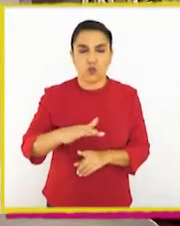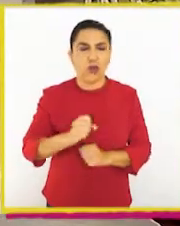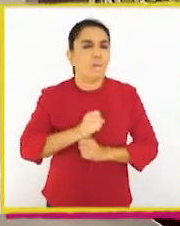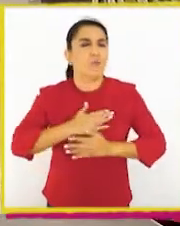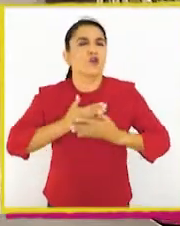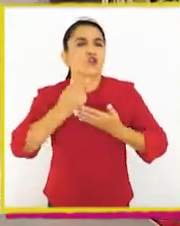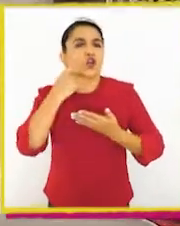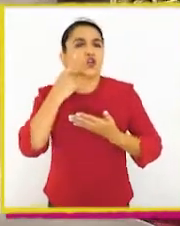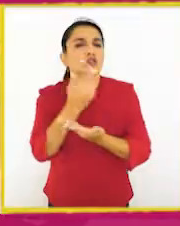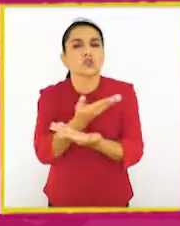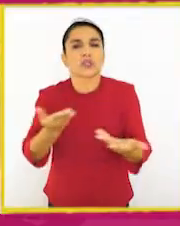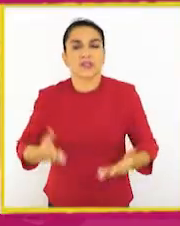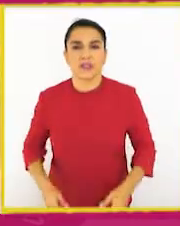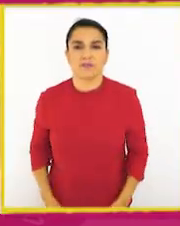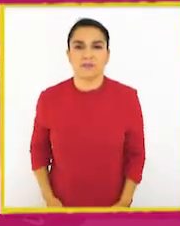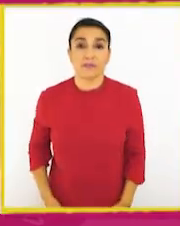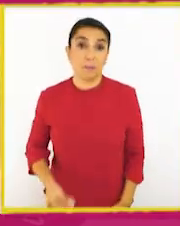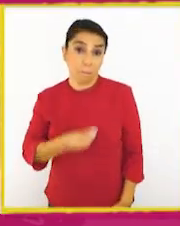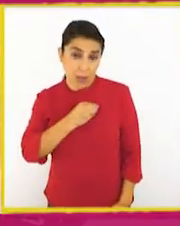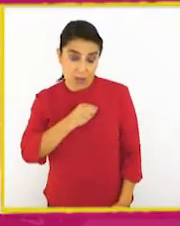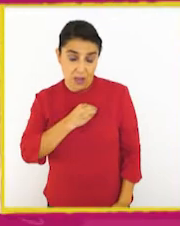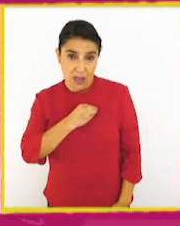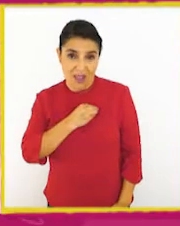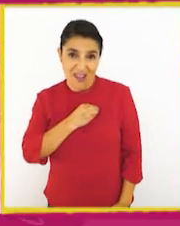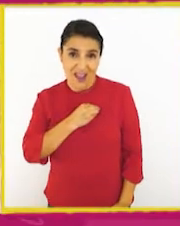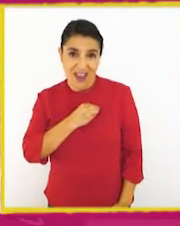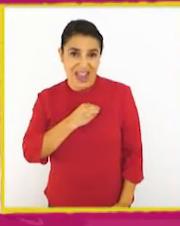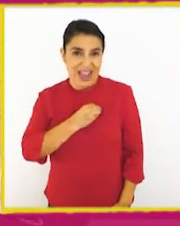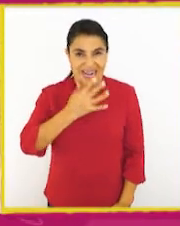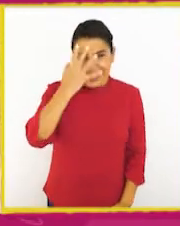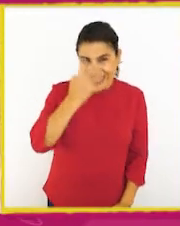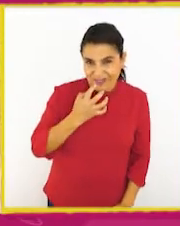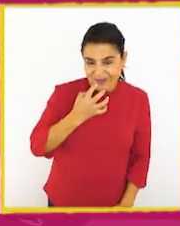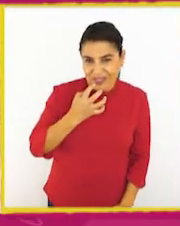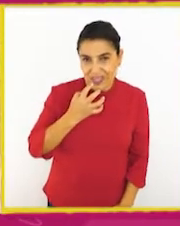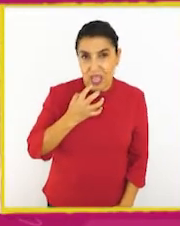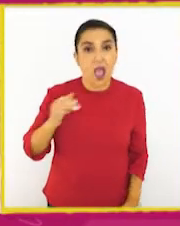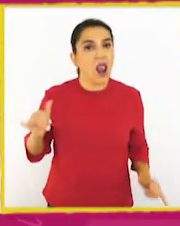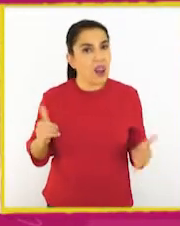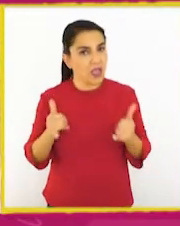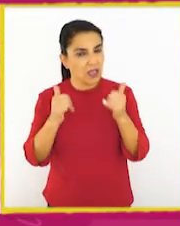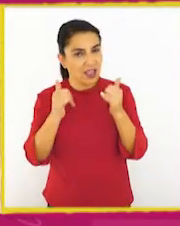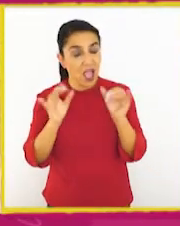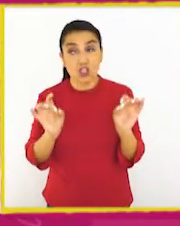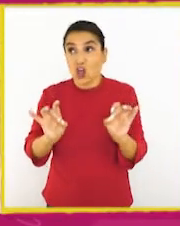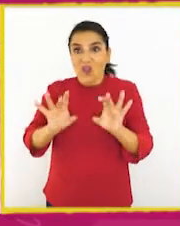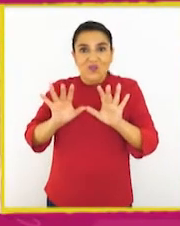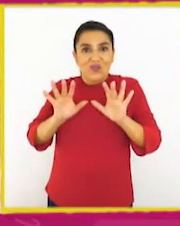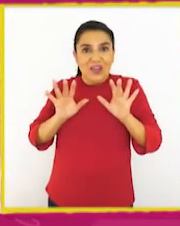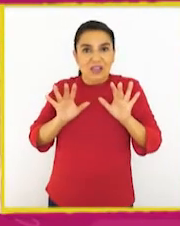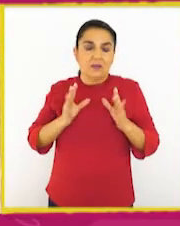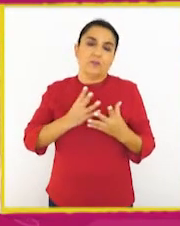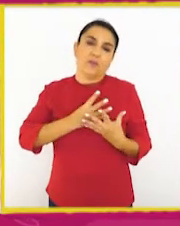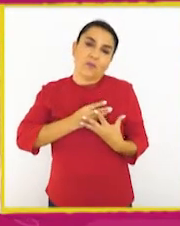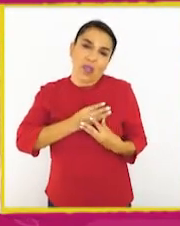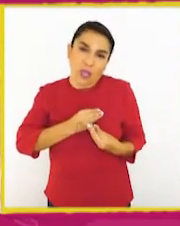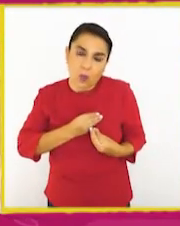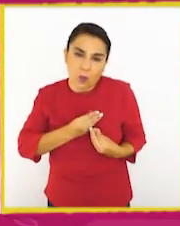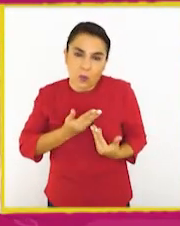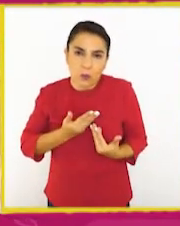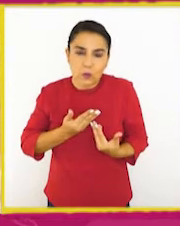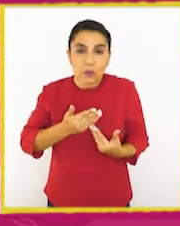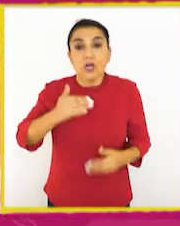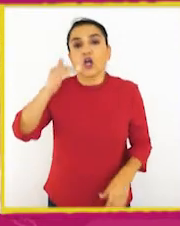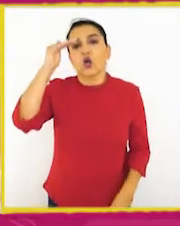emociones conocen? Pena, rabia, alegría, sorpresa, miedo,